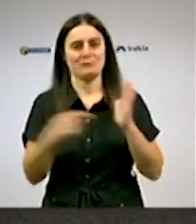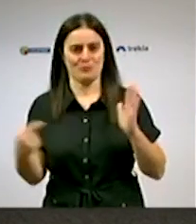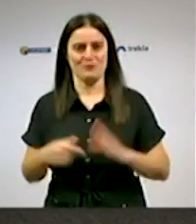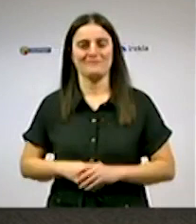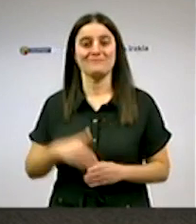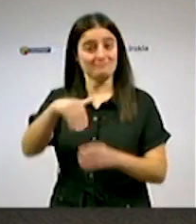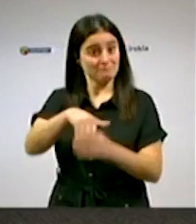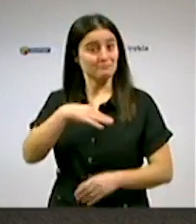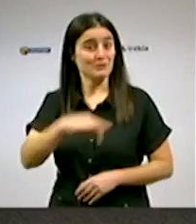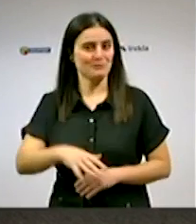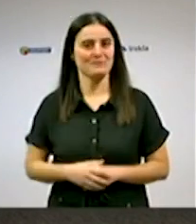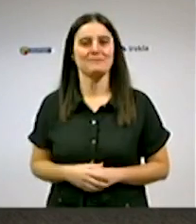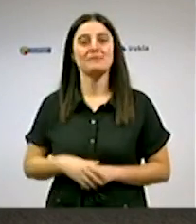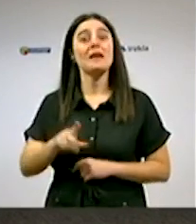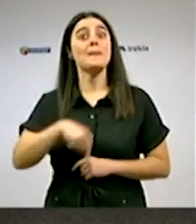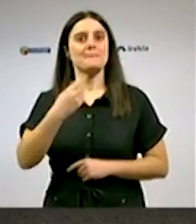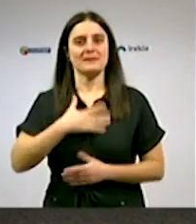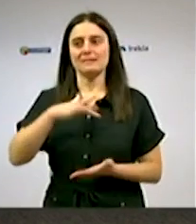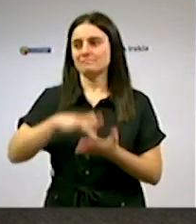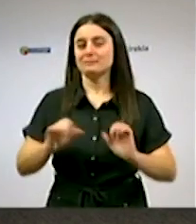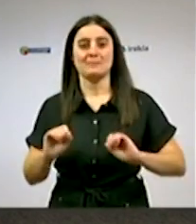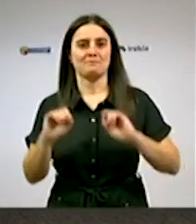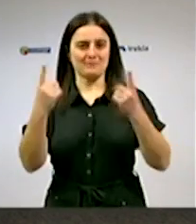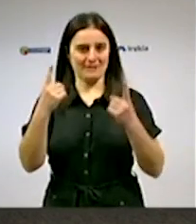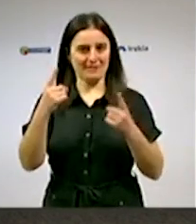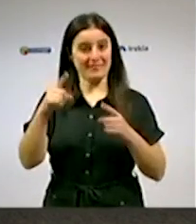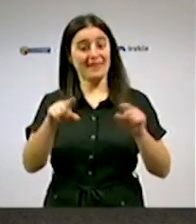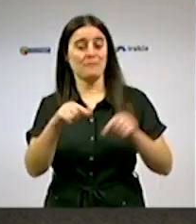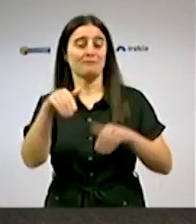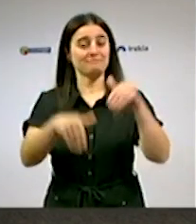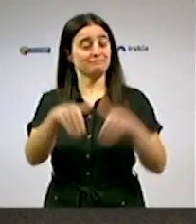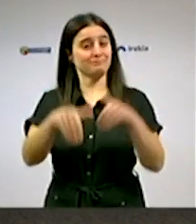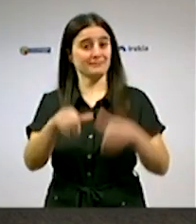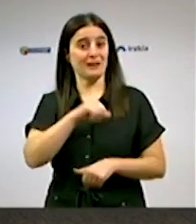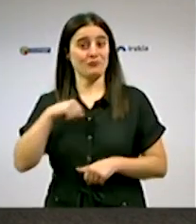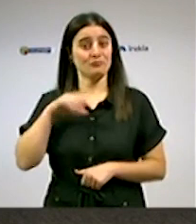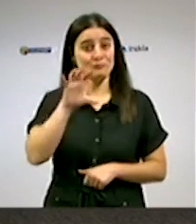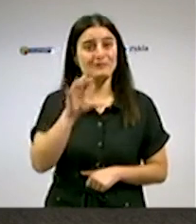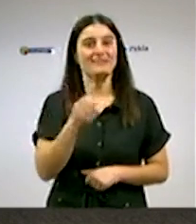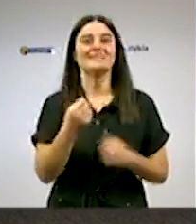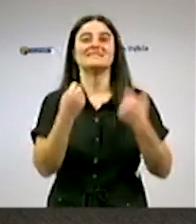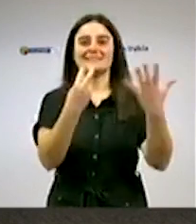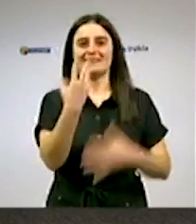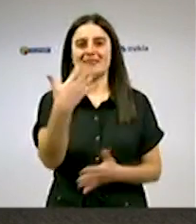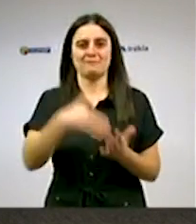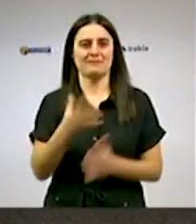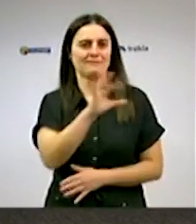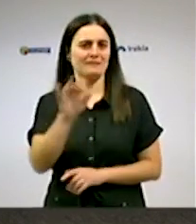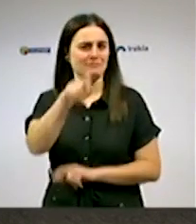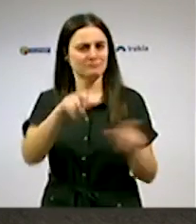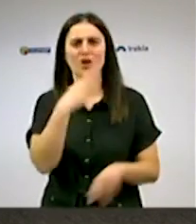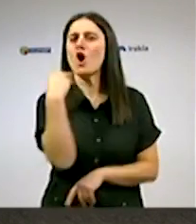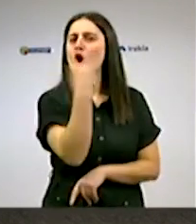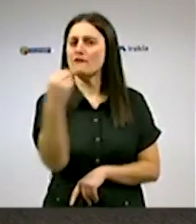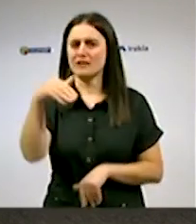Mañana podrán votar por primera vez en unas elecciones autonómicas 75.500 jóvenes. Son